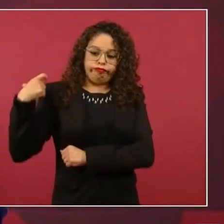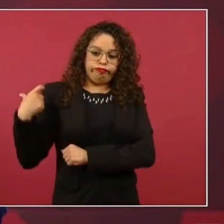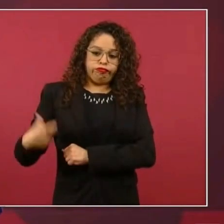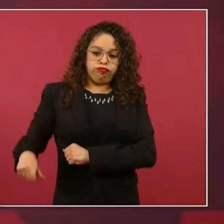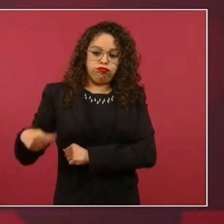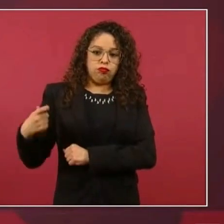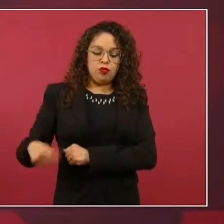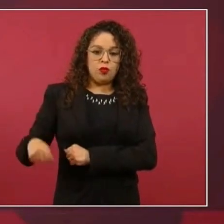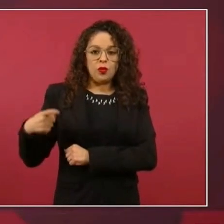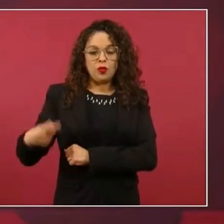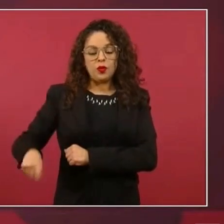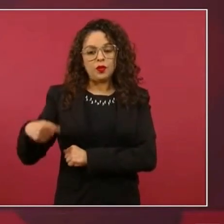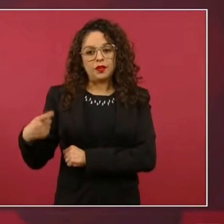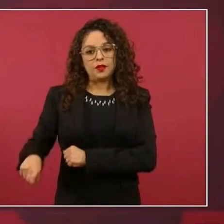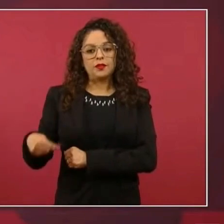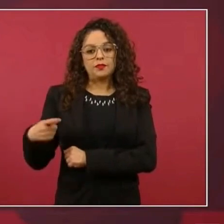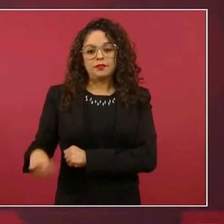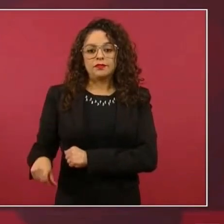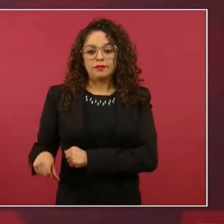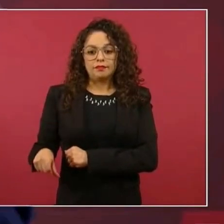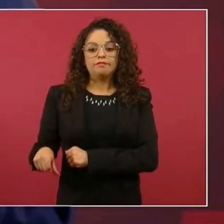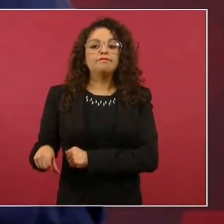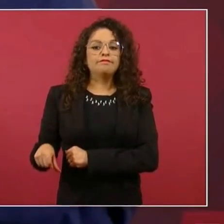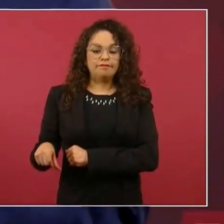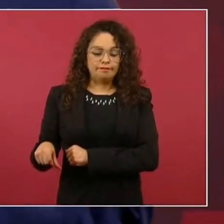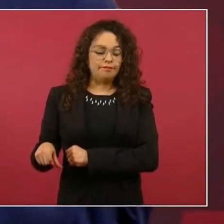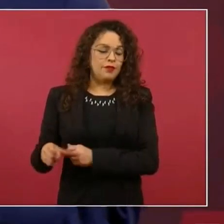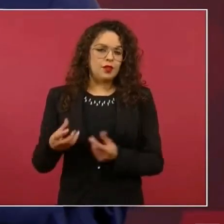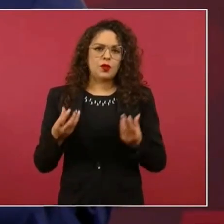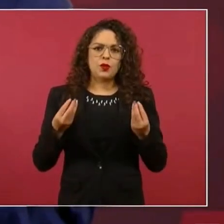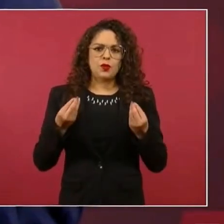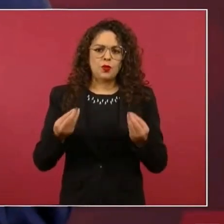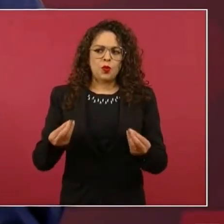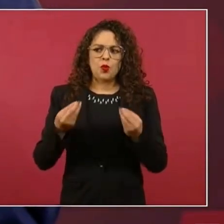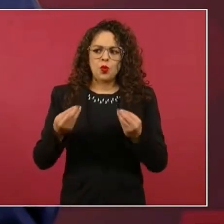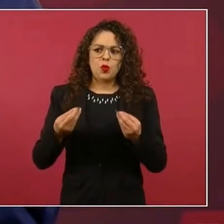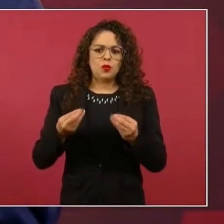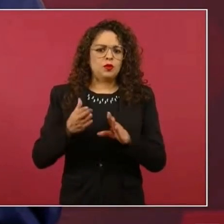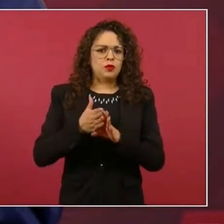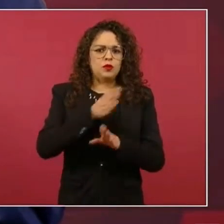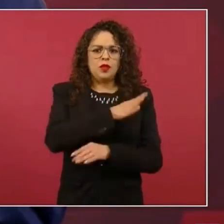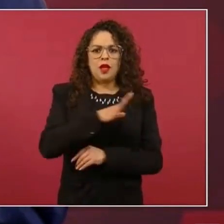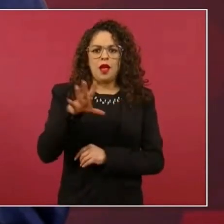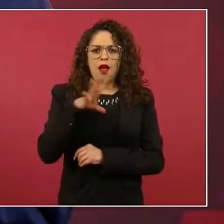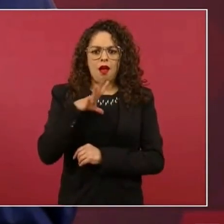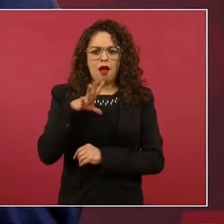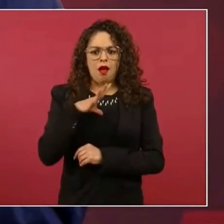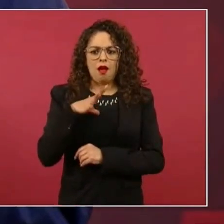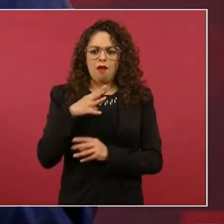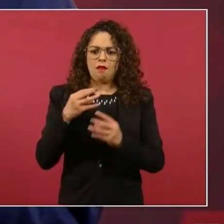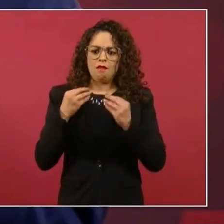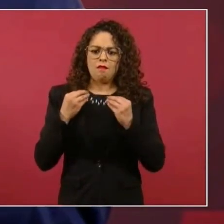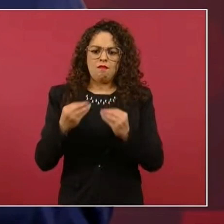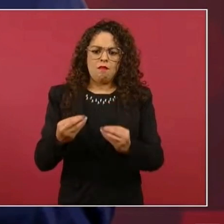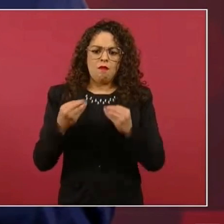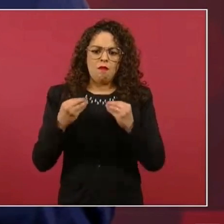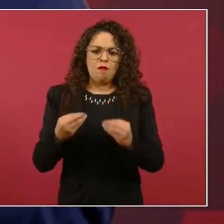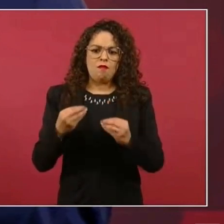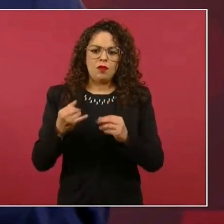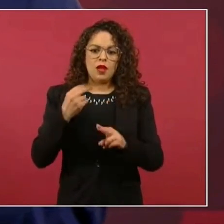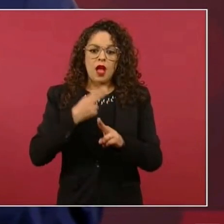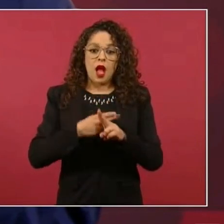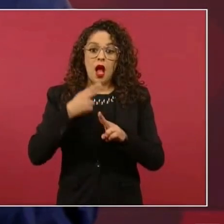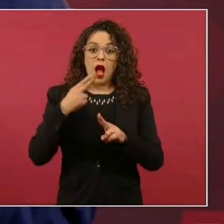con mucha fuerza y también metidos hasta en actos de